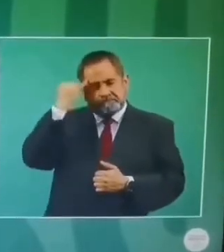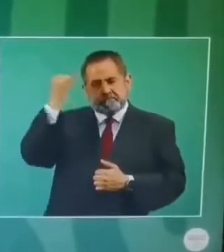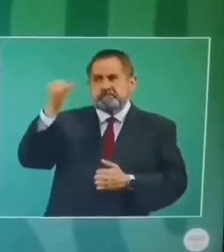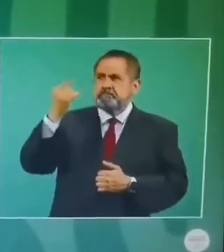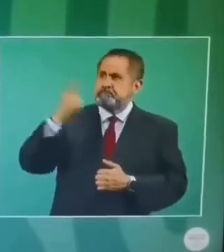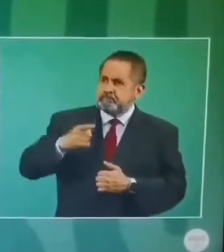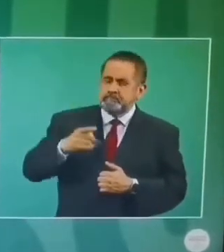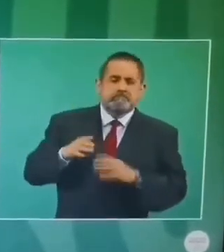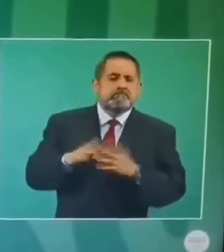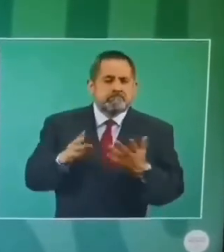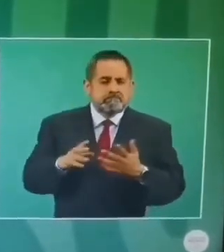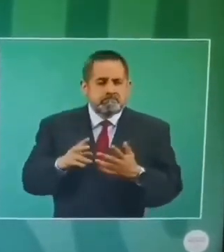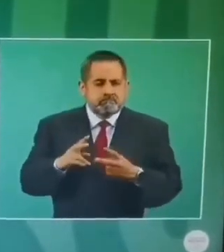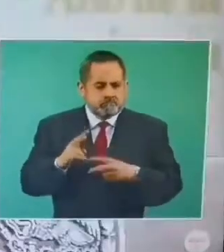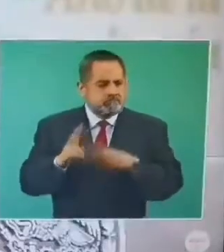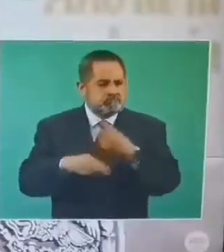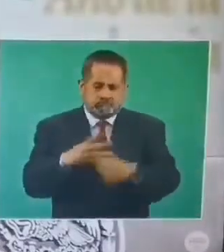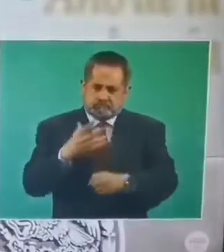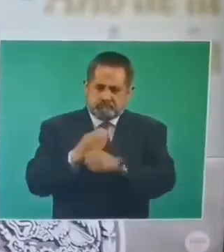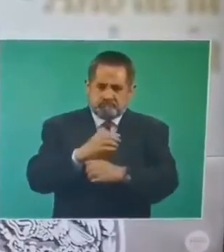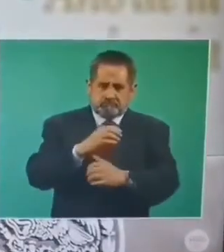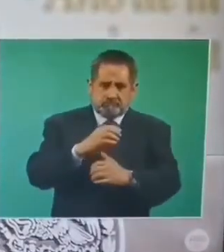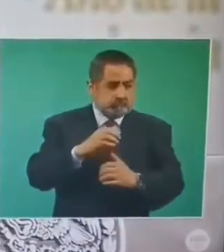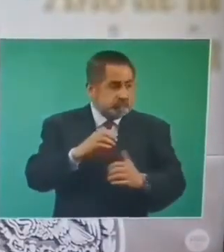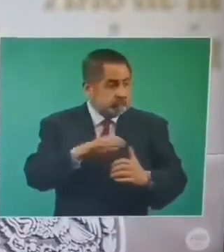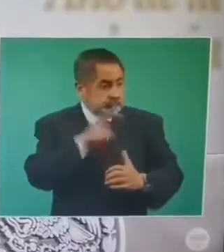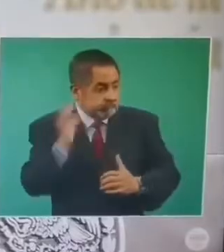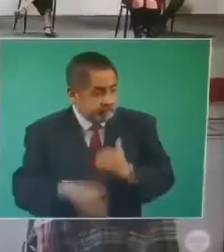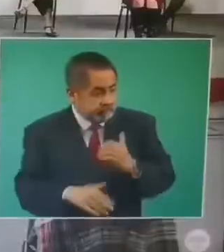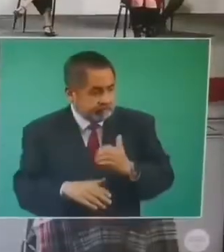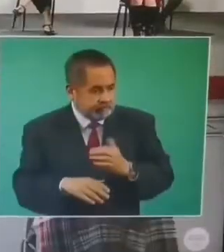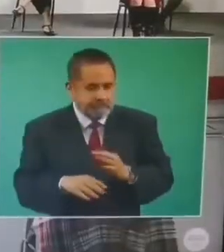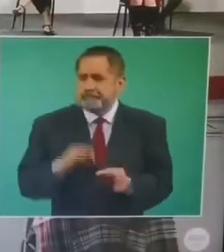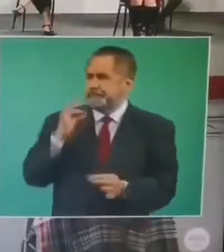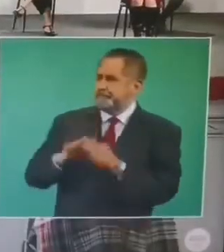vamos de que se va a concluir cuando se concluya. Gracias, presidente.